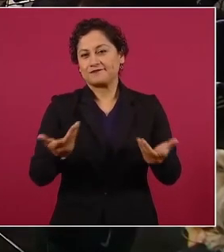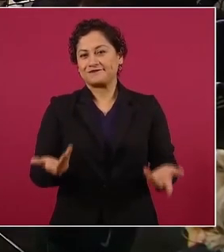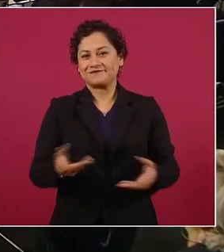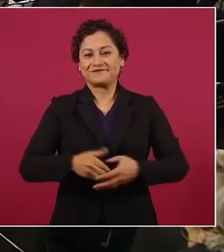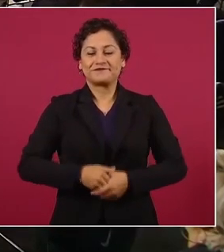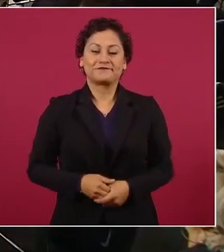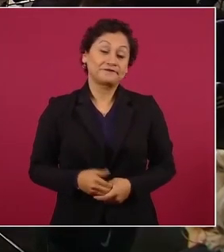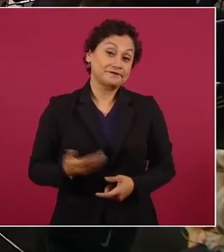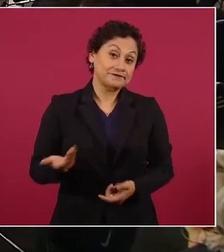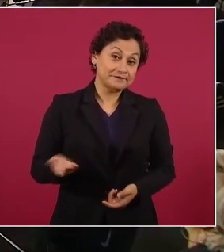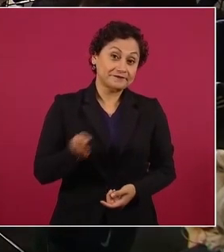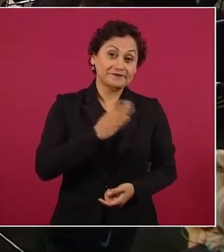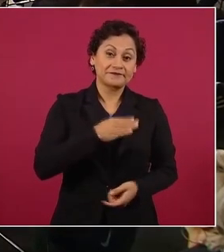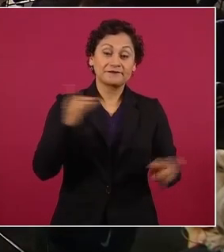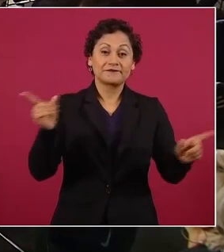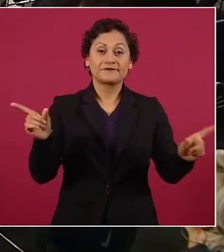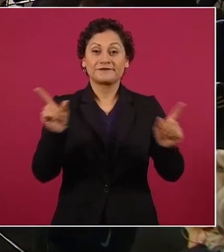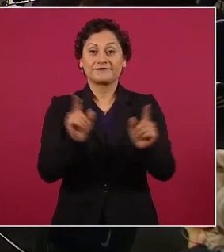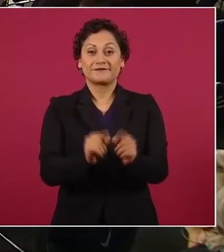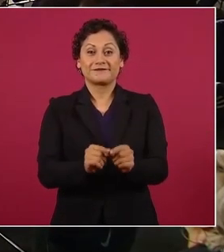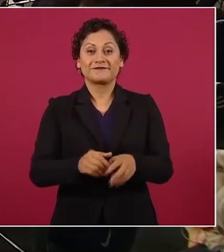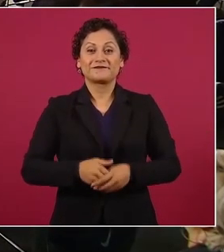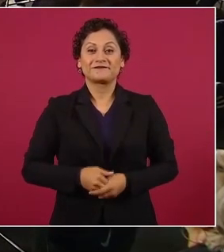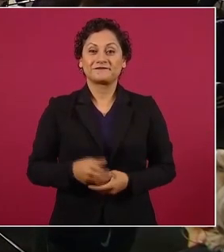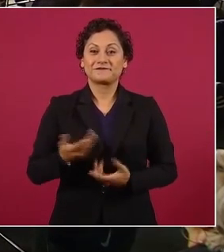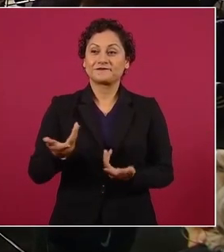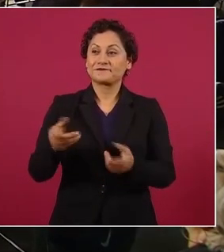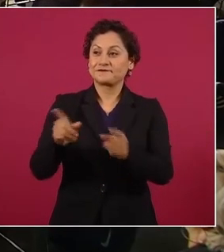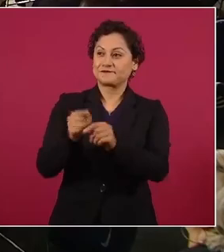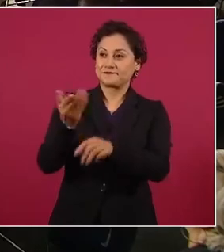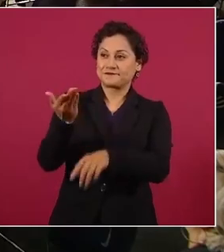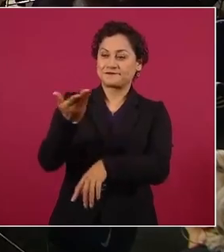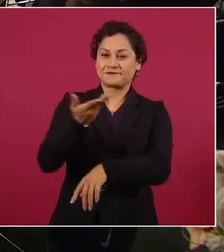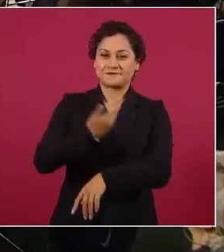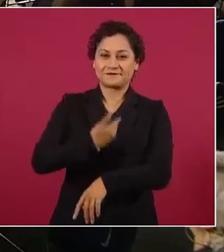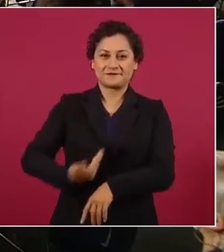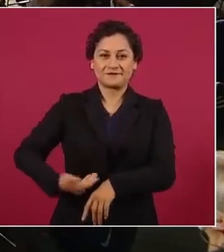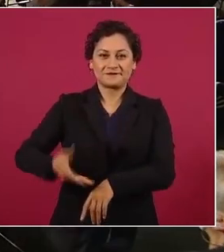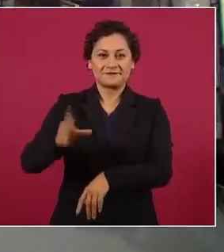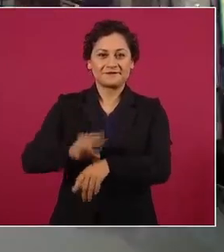concluimos nuestra sección. Es cuanto, señor presidente. Muchas gracias.